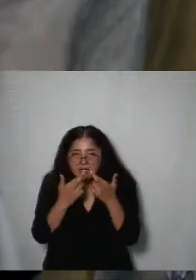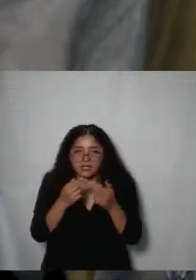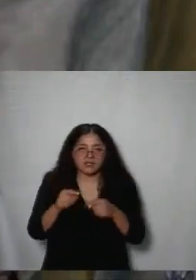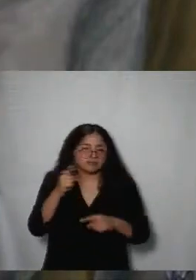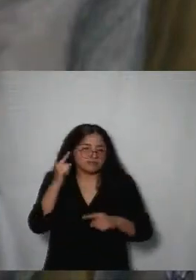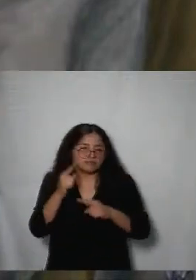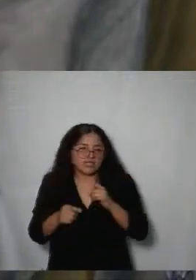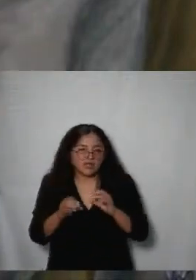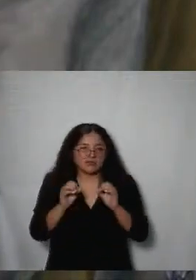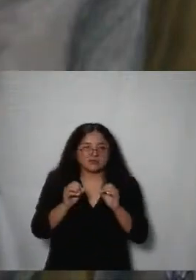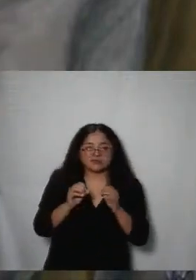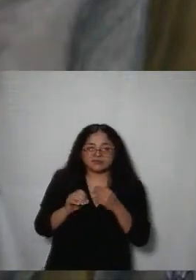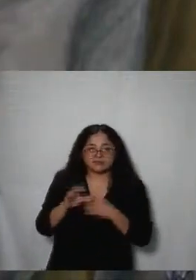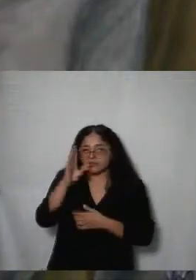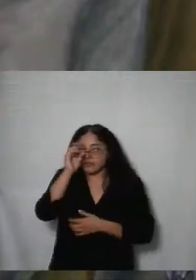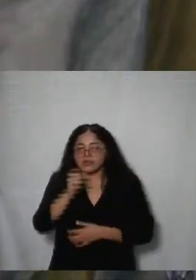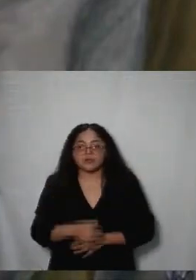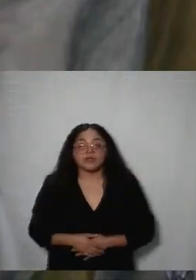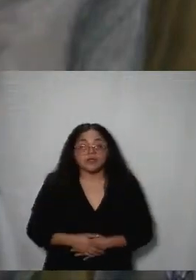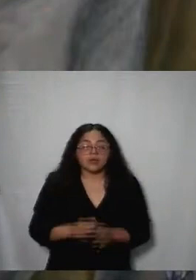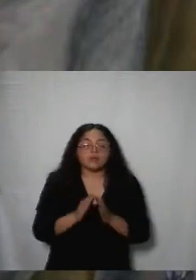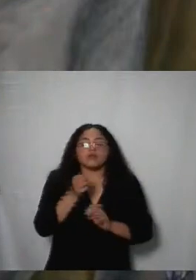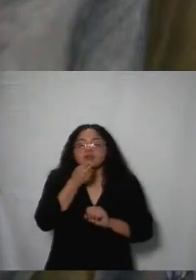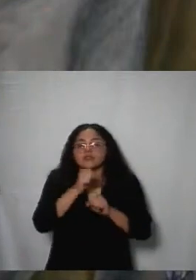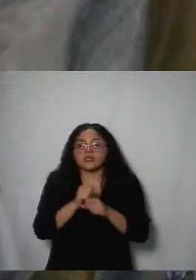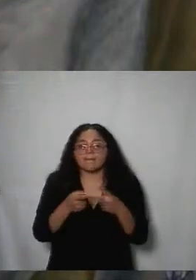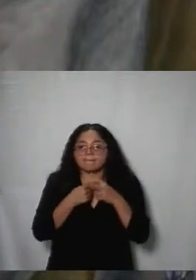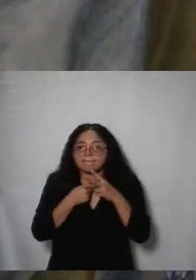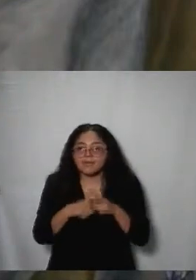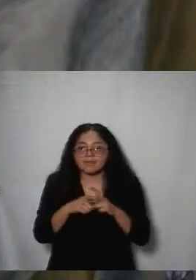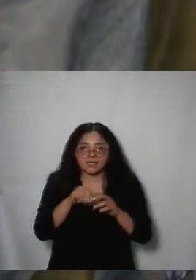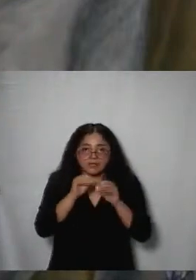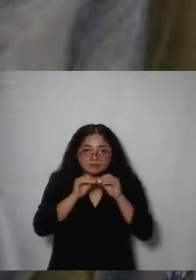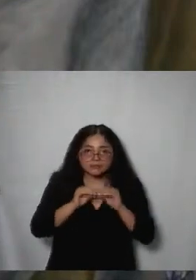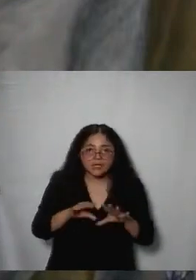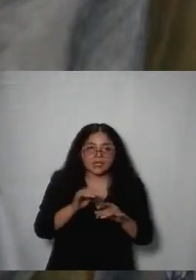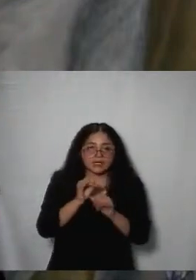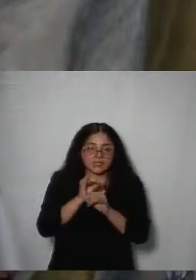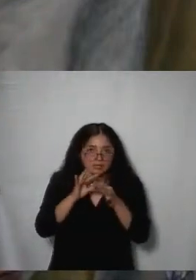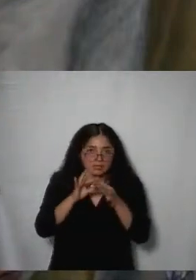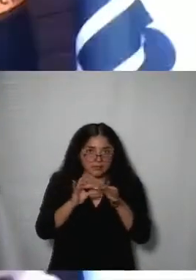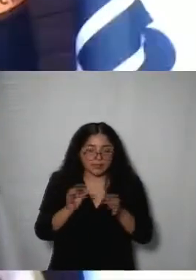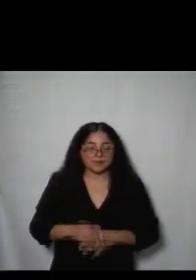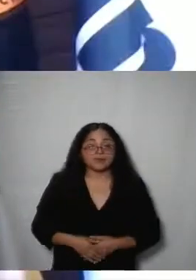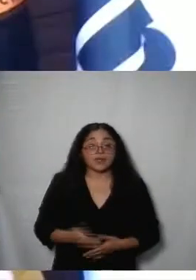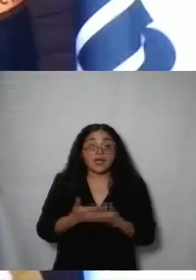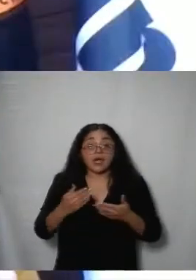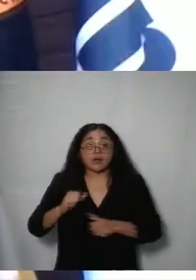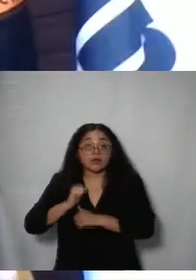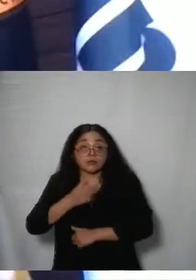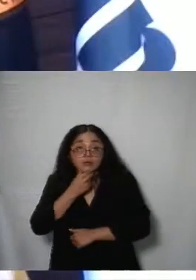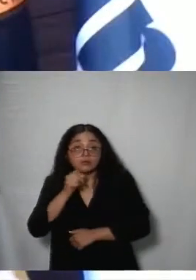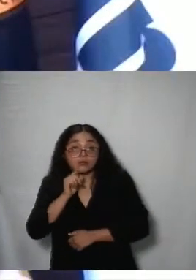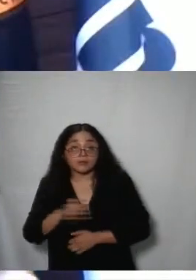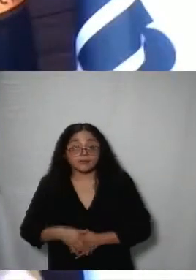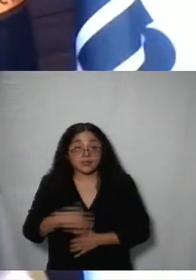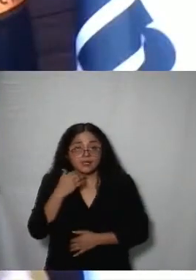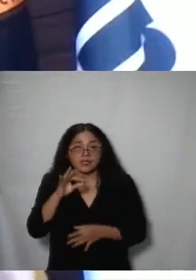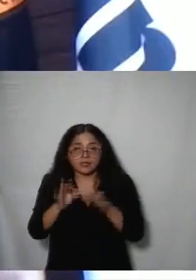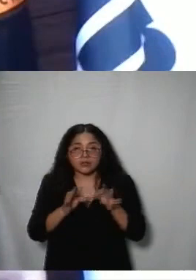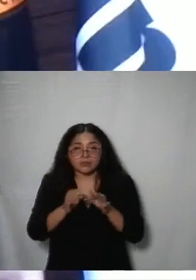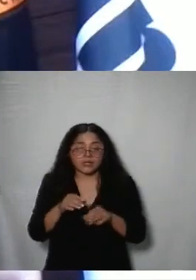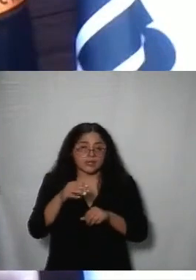y oposición le pediría a la secretaria técnica llevar a cabo la exposición correspondiente comisionadas y comisionados dando